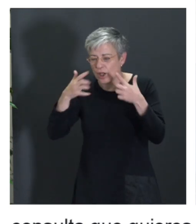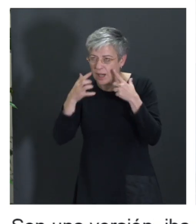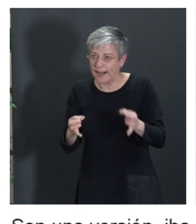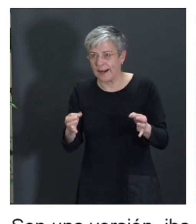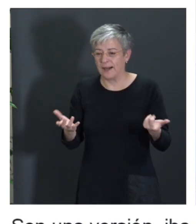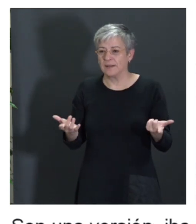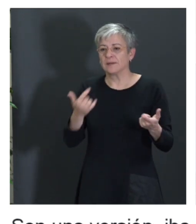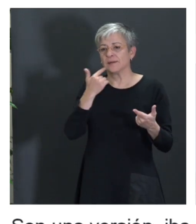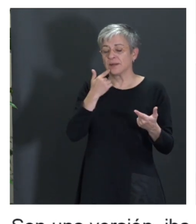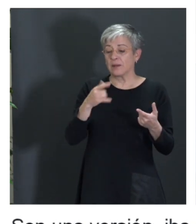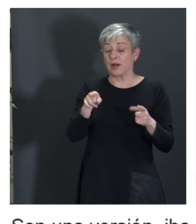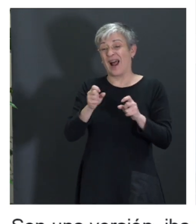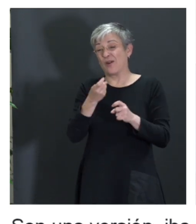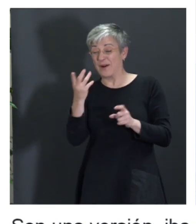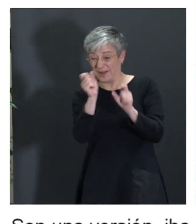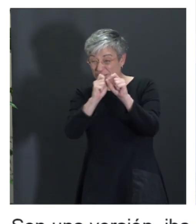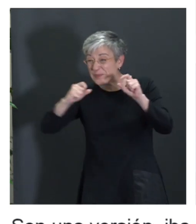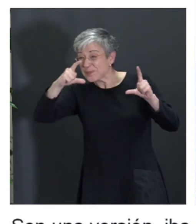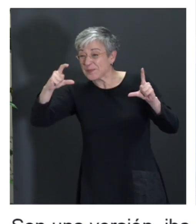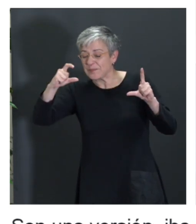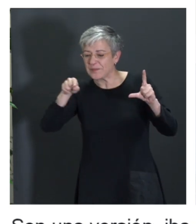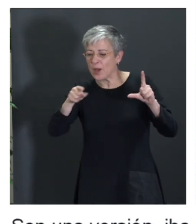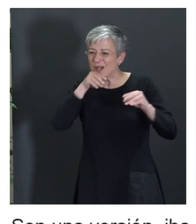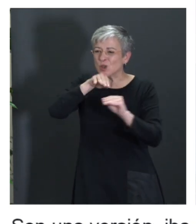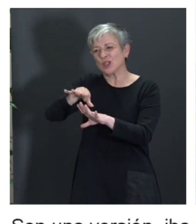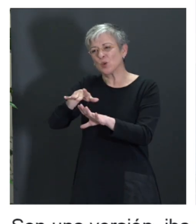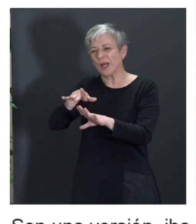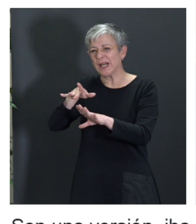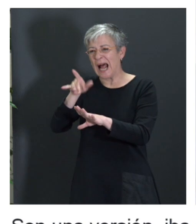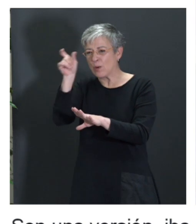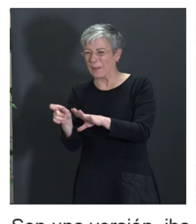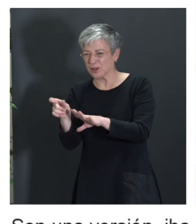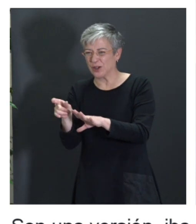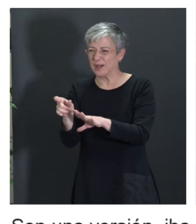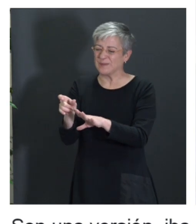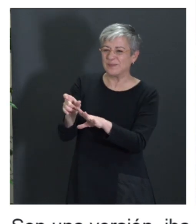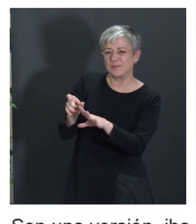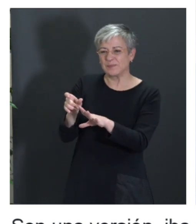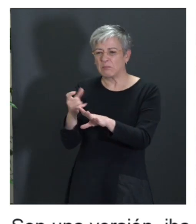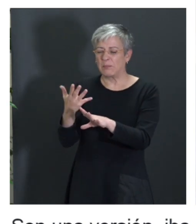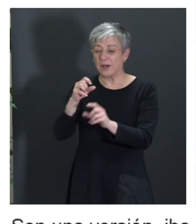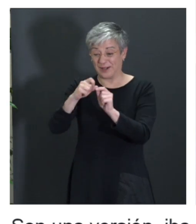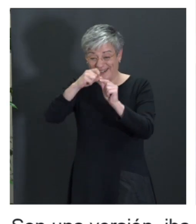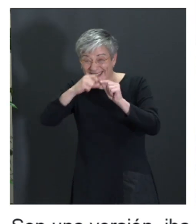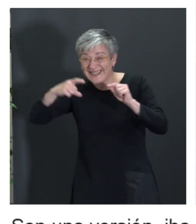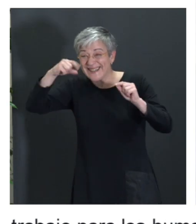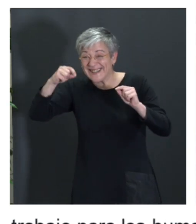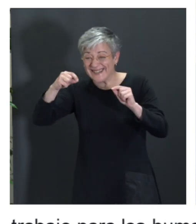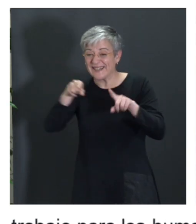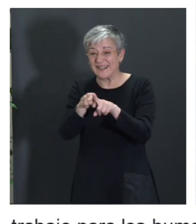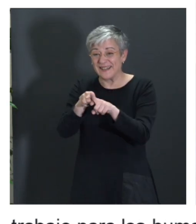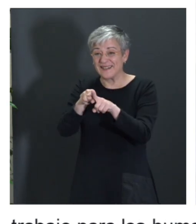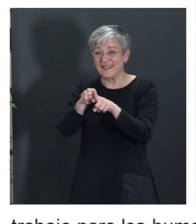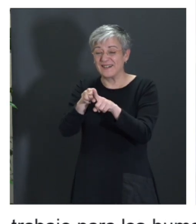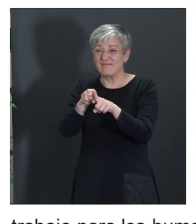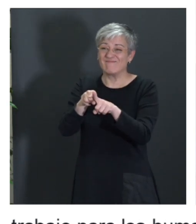no solamente es que hay veces que estos chatbots, bueno, no es que intenten sustituir a las personas, lo que pasa es que es verdad que hay veces, pues, que hay, no